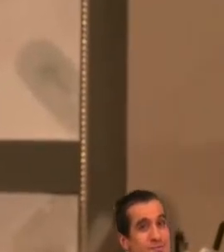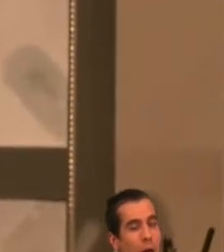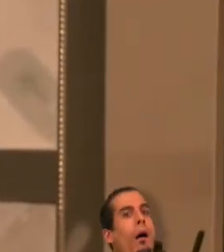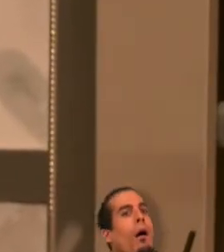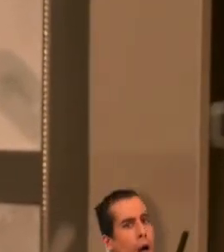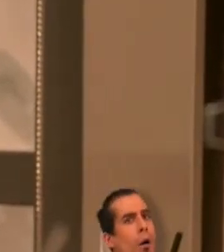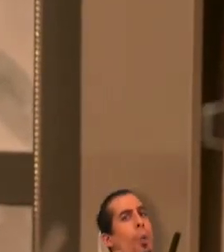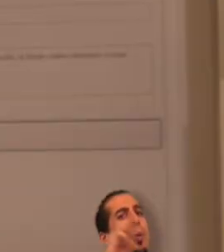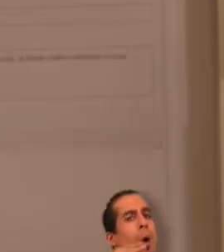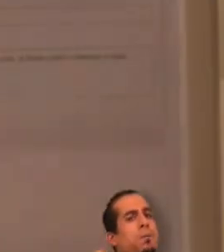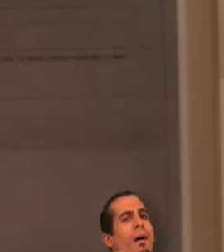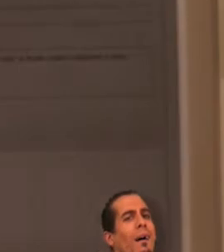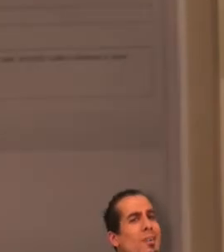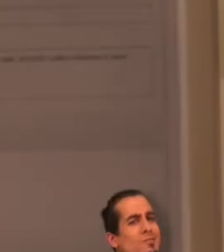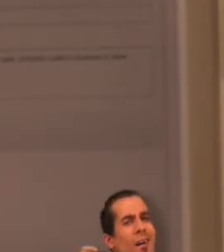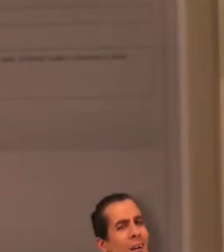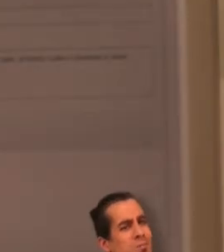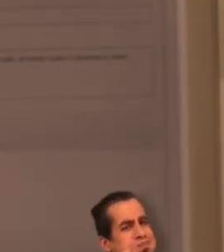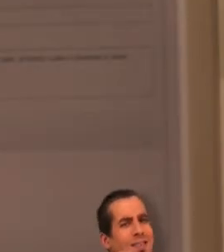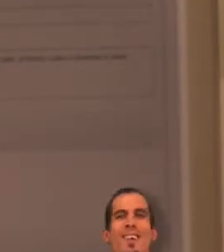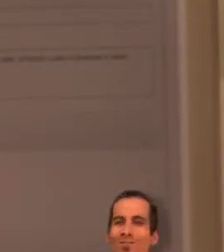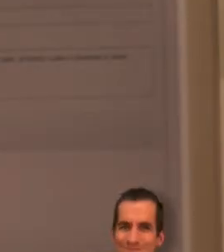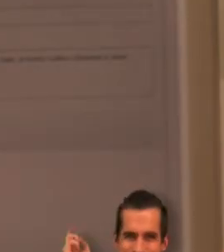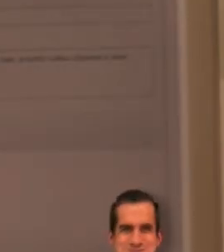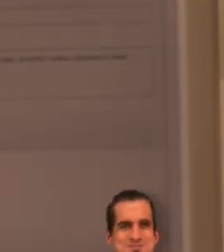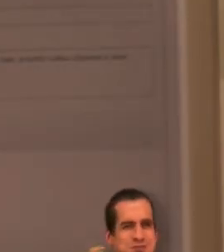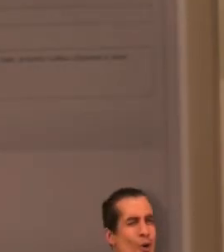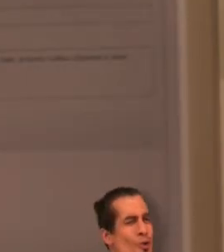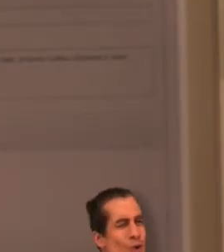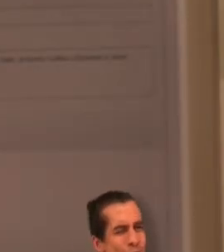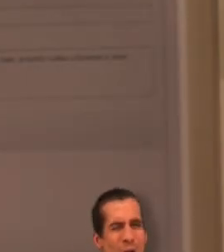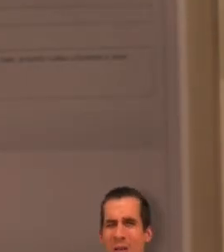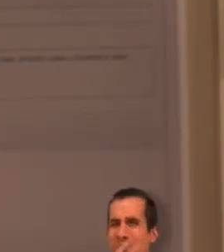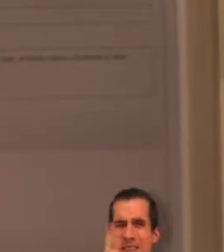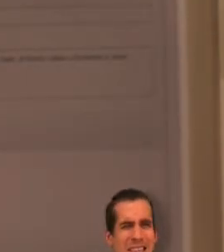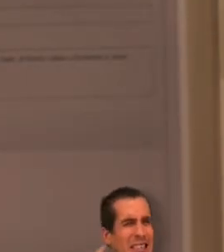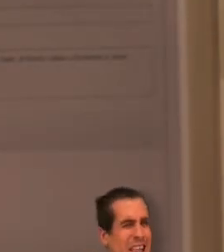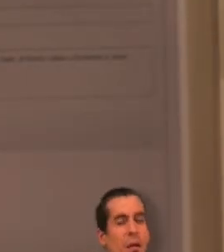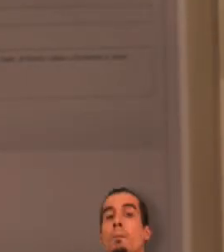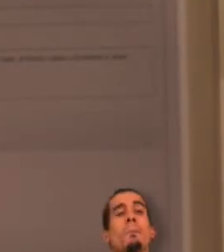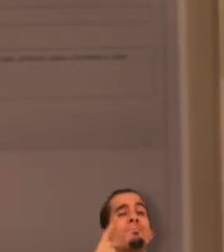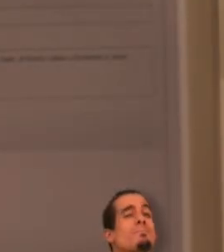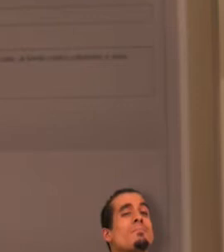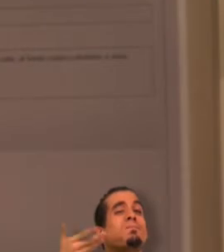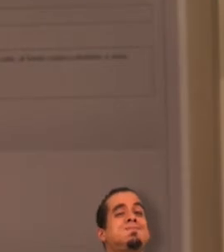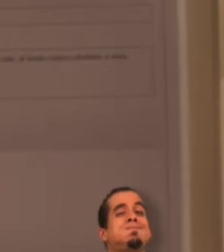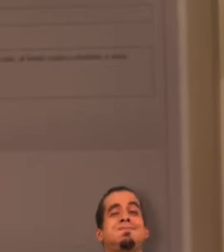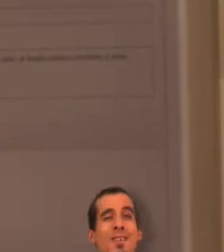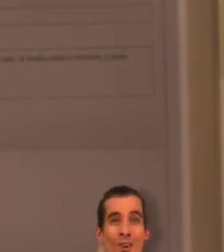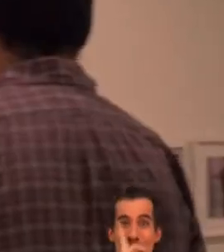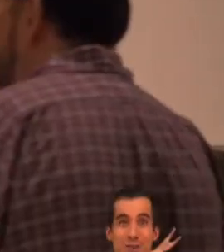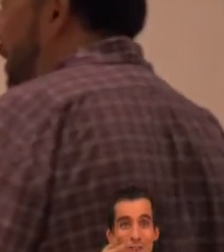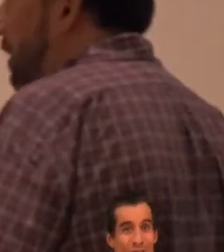Amuse que permitirá al gestor del museo tener siempre su información actualizada de una manera cómoda y sencilla y lo que es más